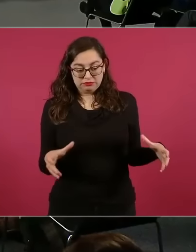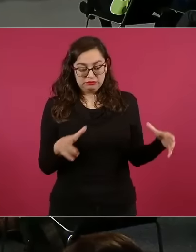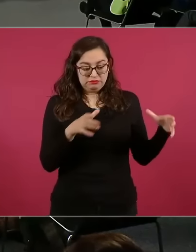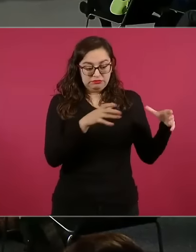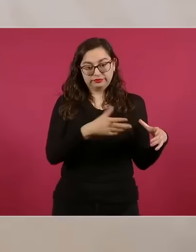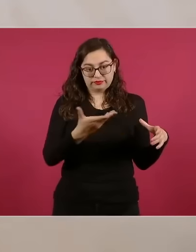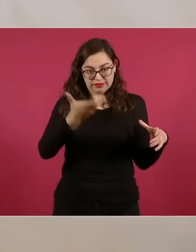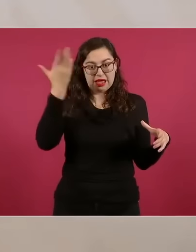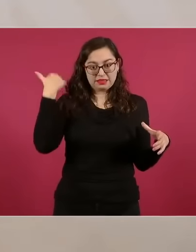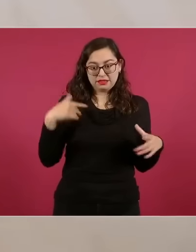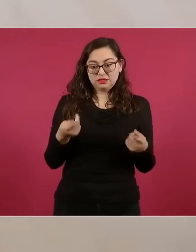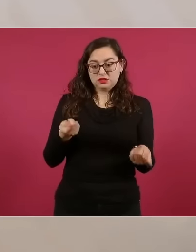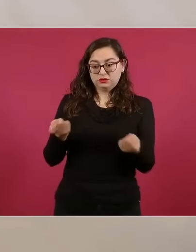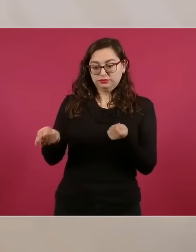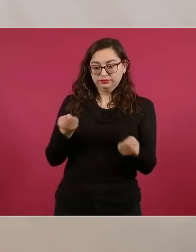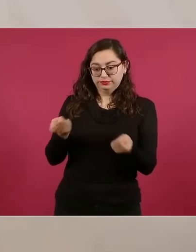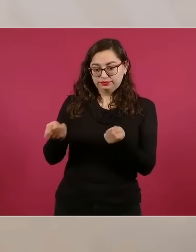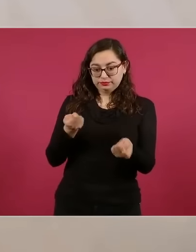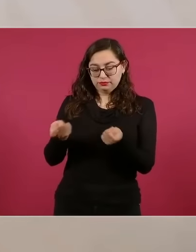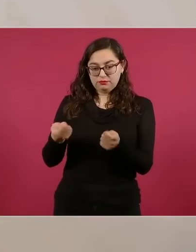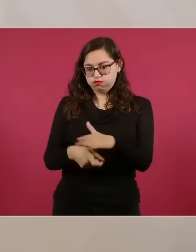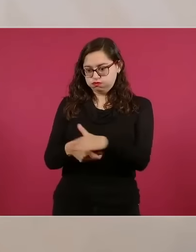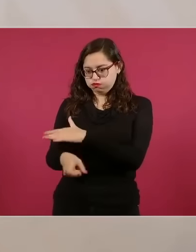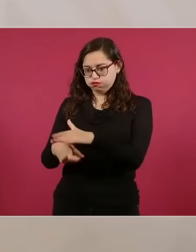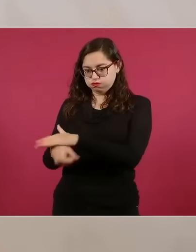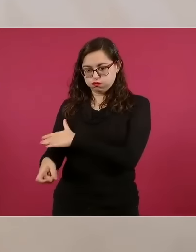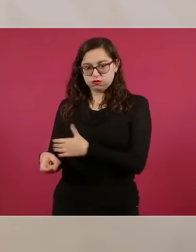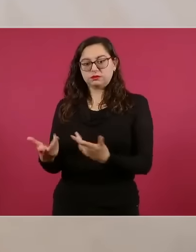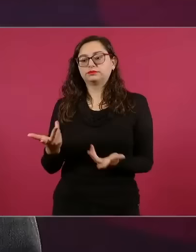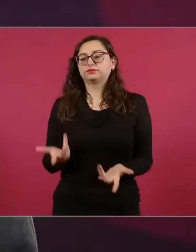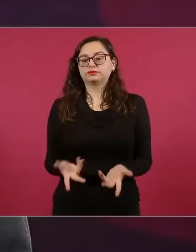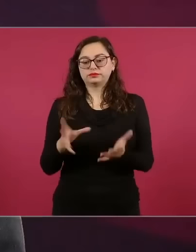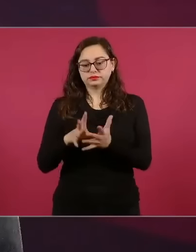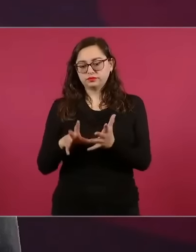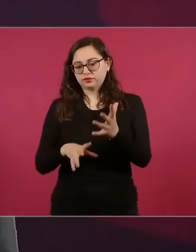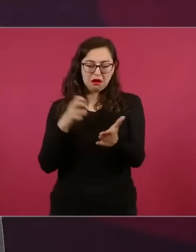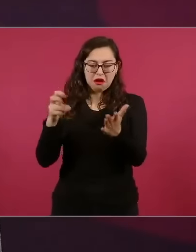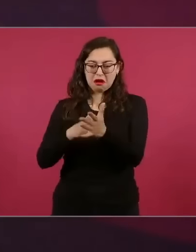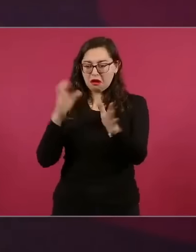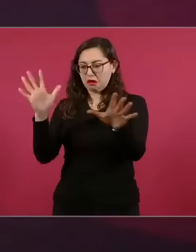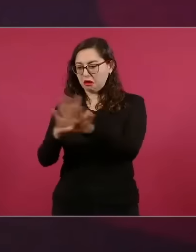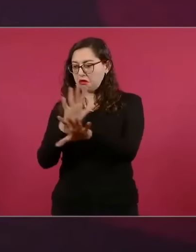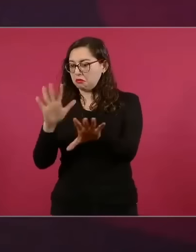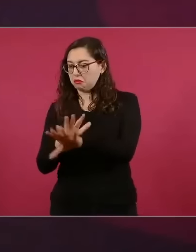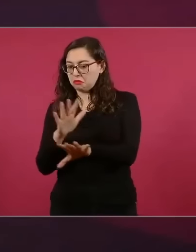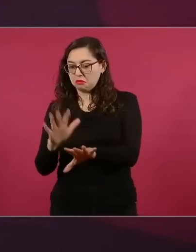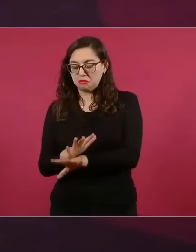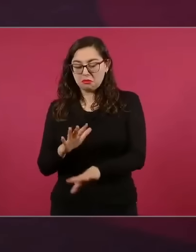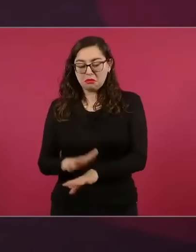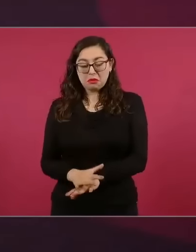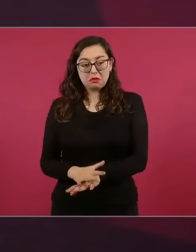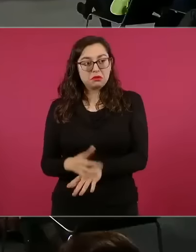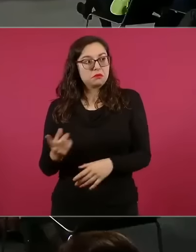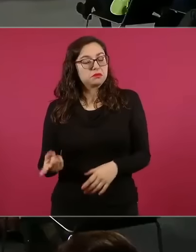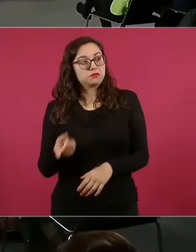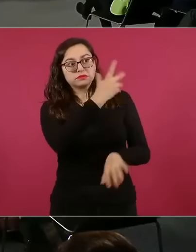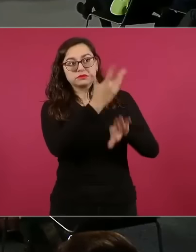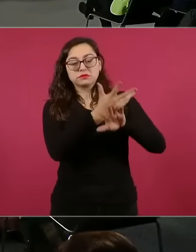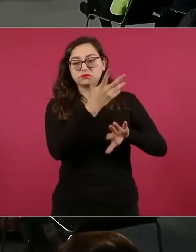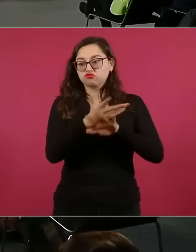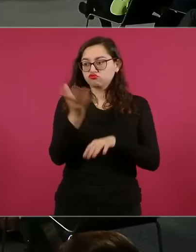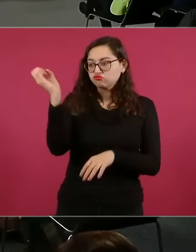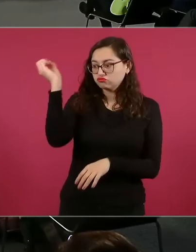la Constitución. Ahí no había ninguna protesta, ni de Estados Unidos, ni de la oligarquía